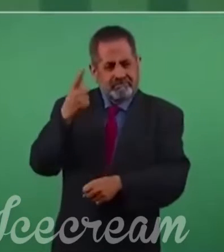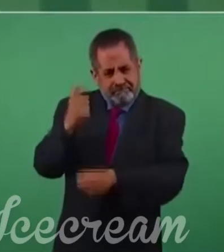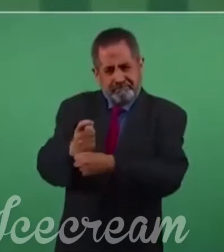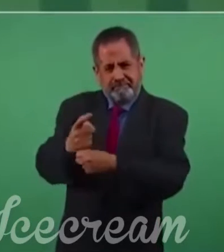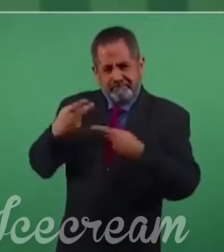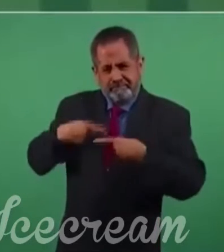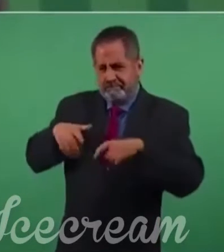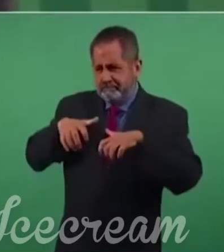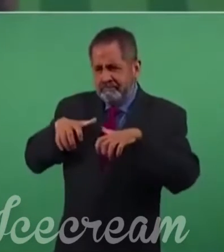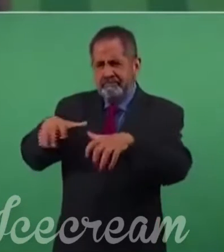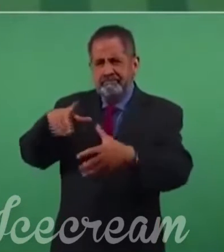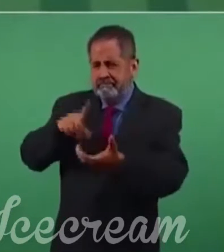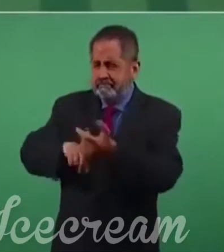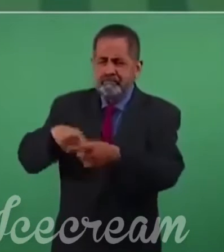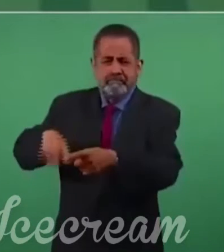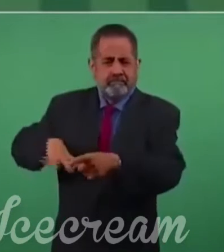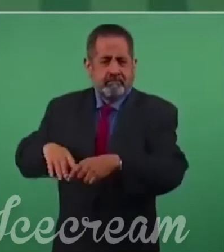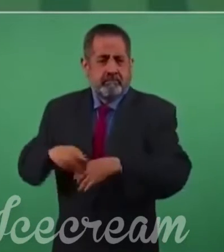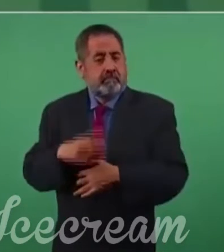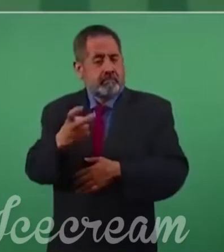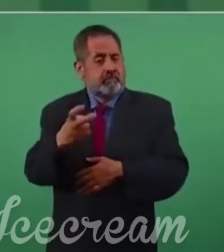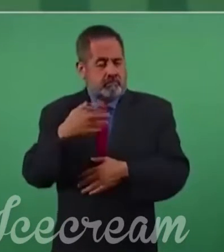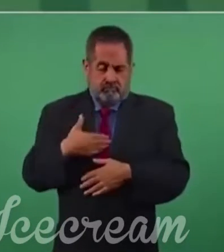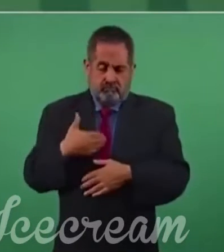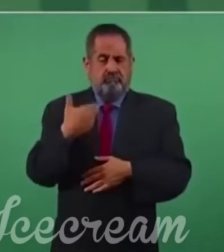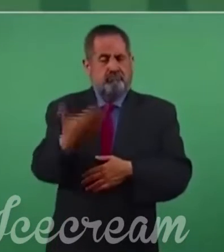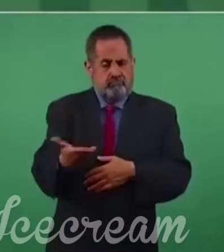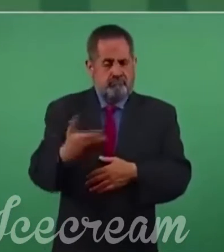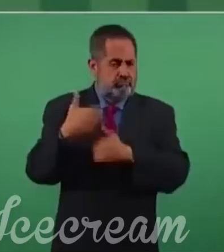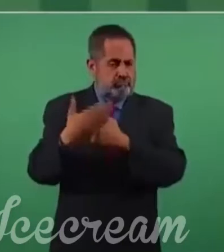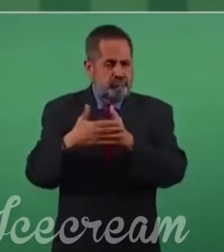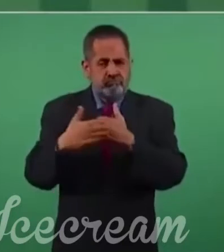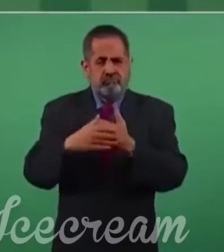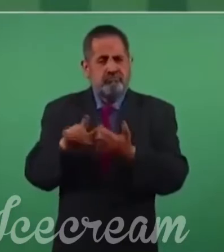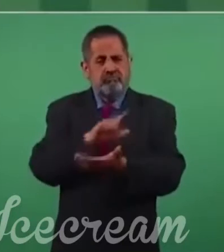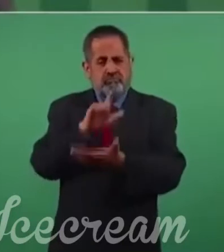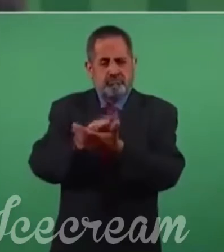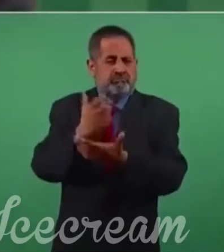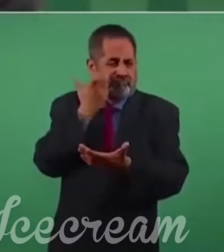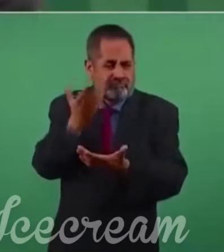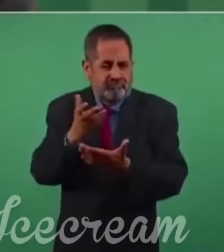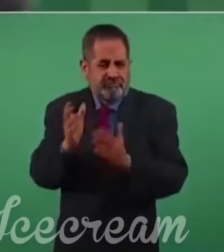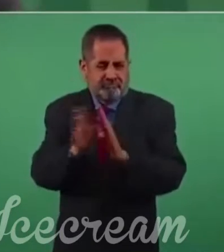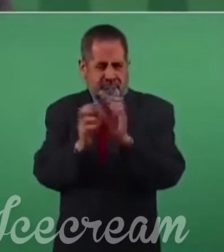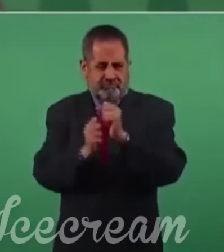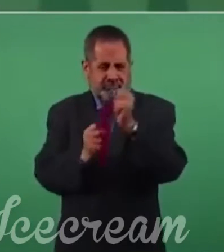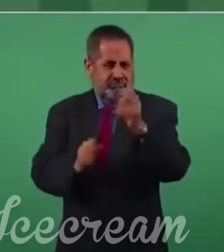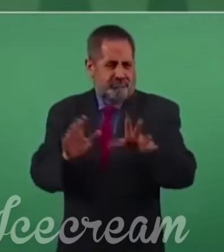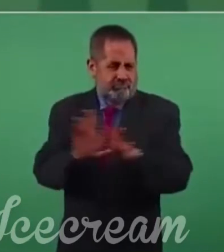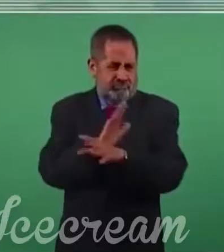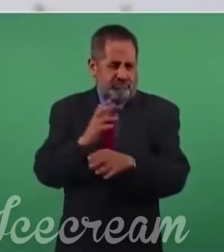Entonces, voy a mandar la iniciativa y no va a haber,